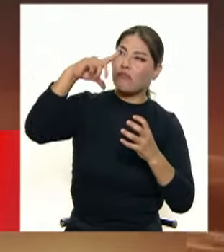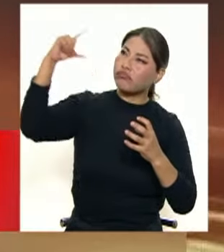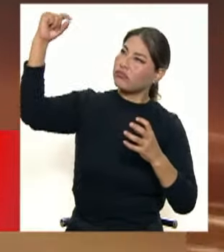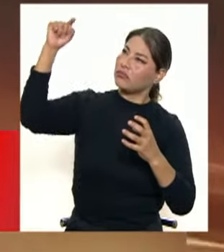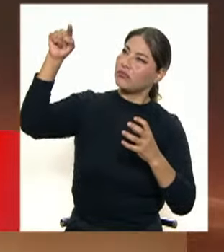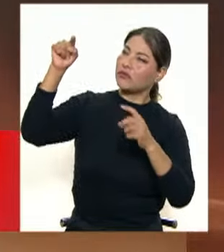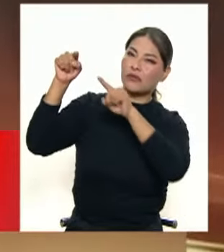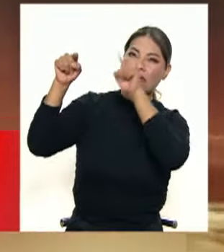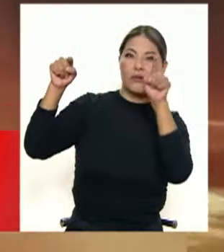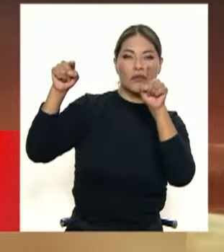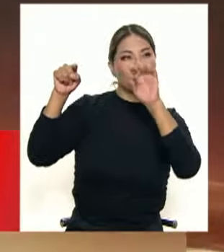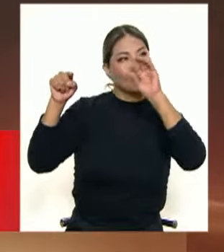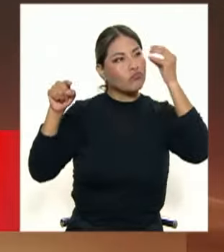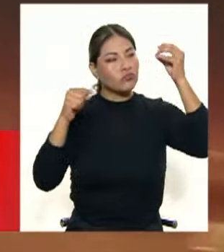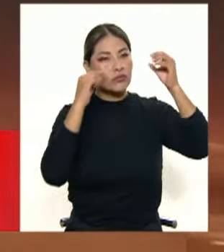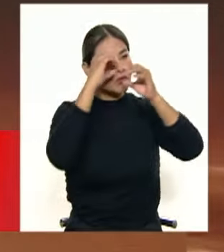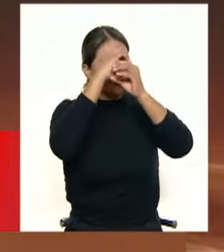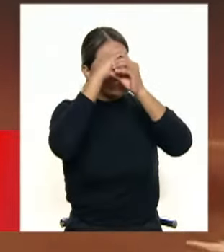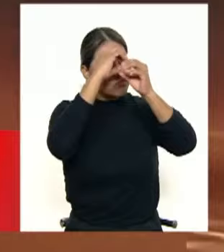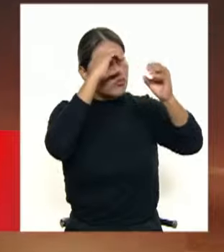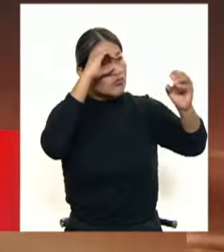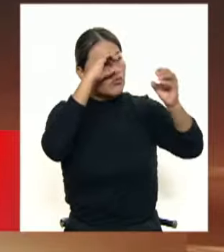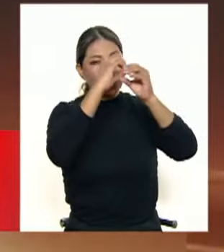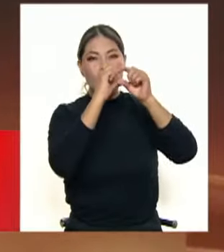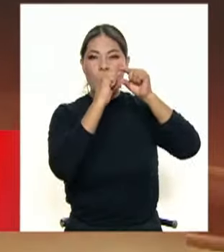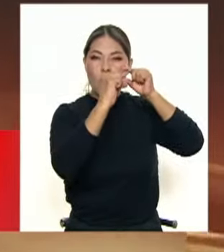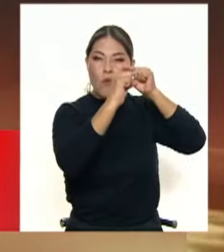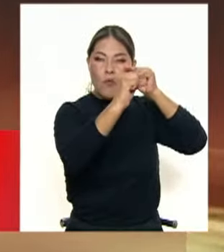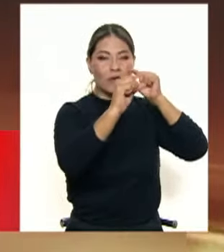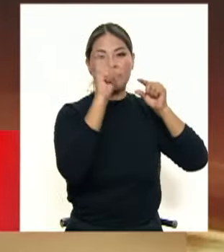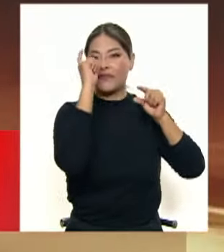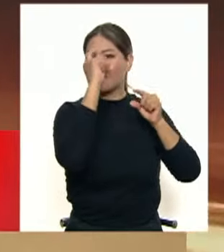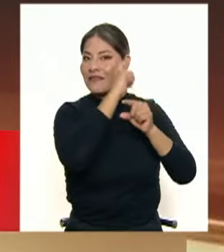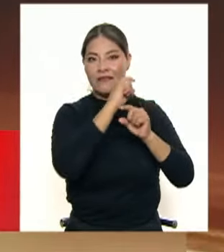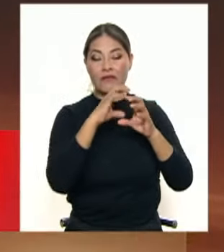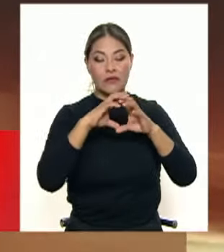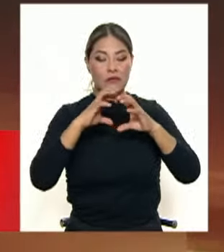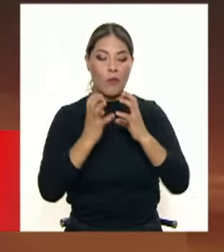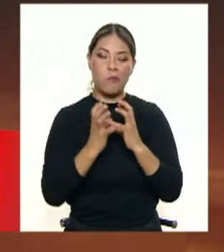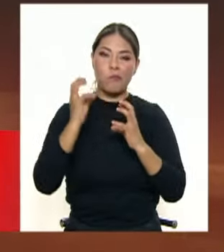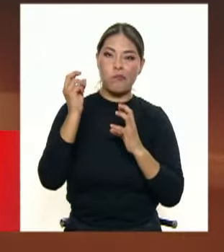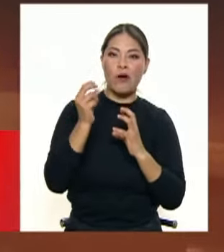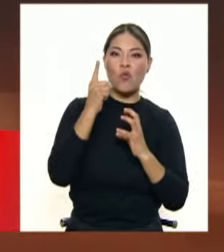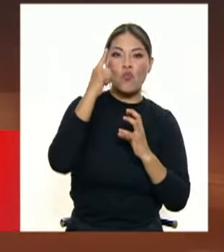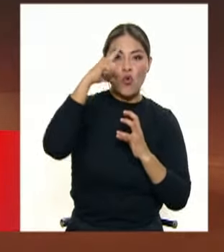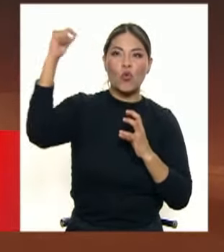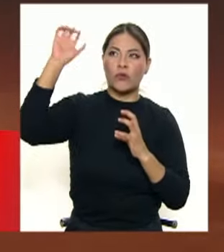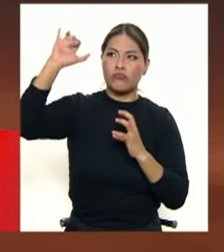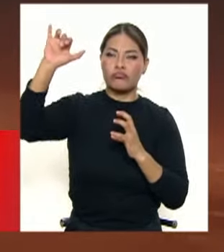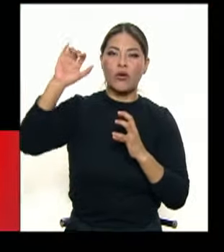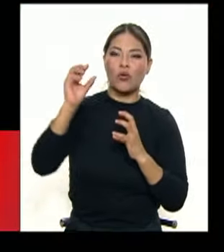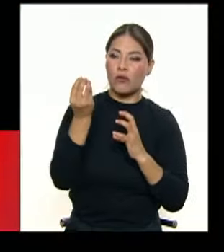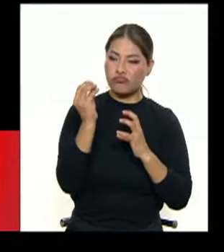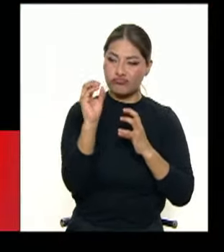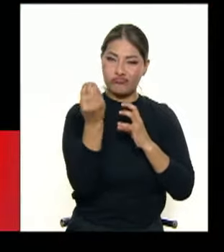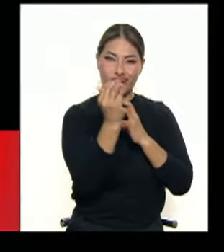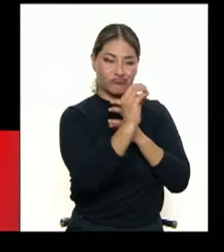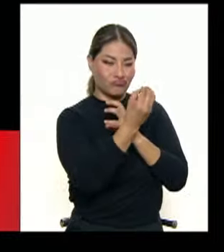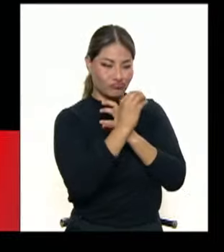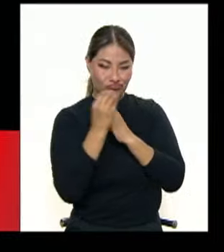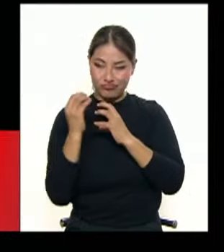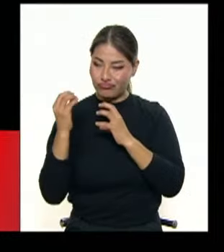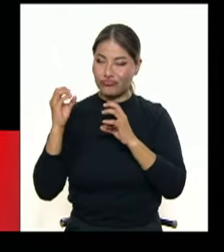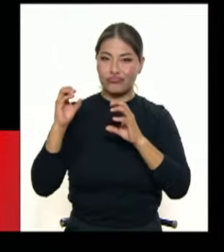no será apreciado a simple vista. Esta no es la primera vez que sucede un evento así, ya que antes se ha